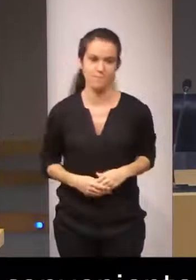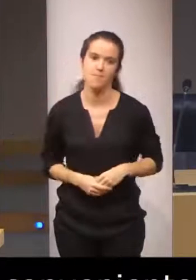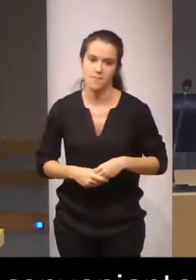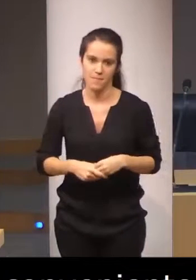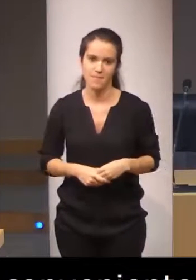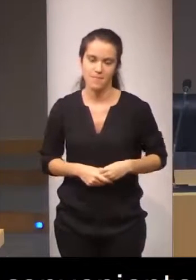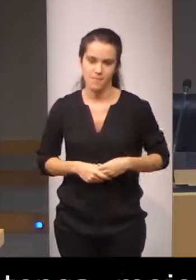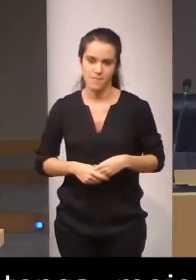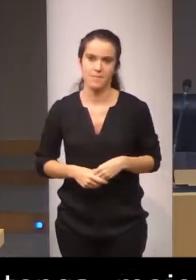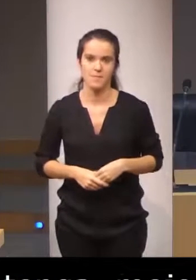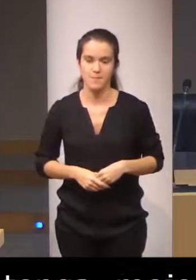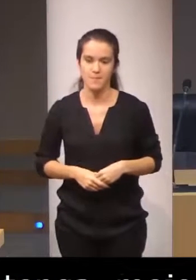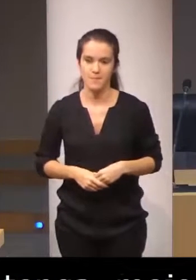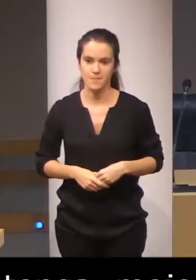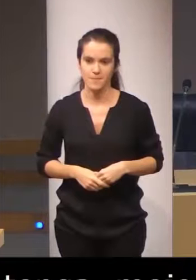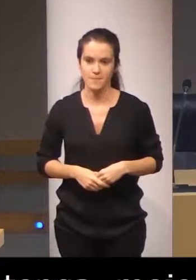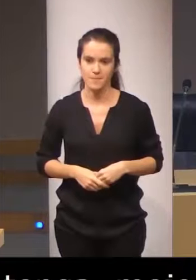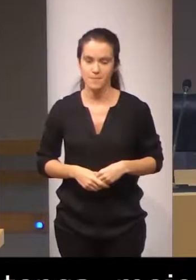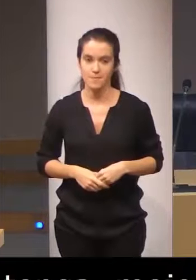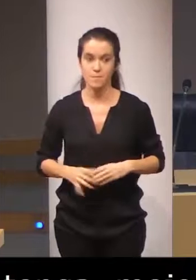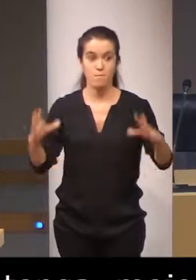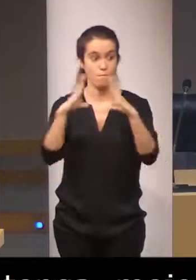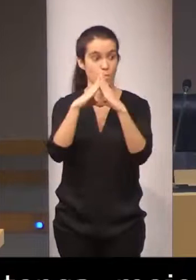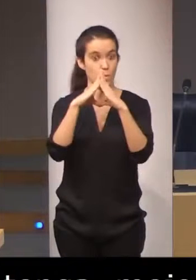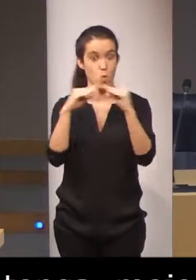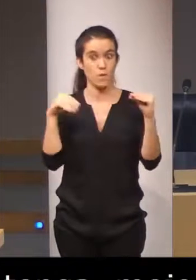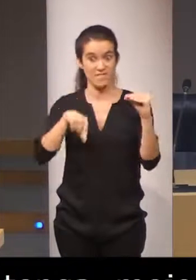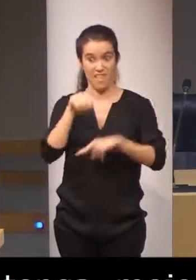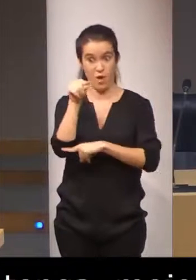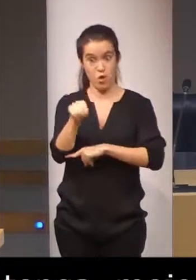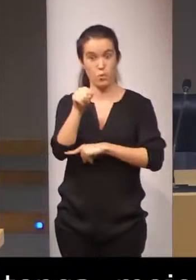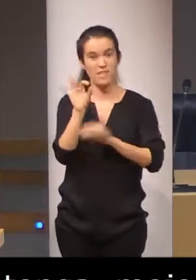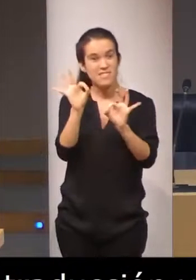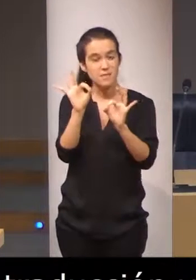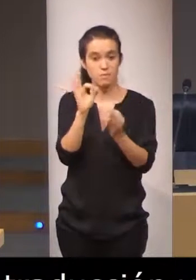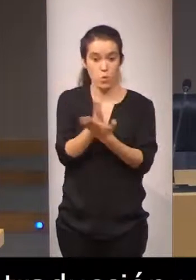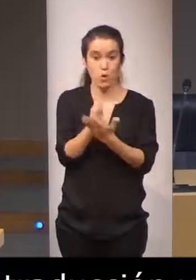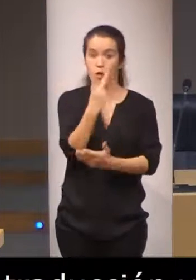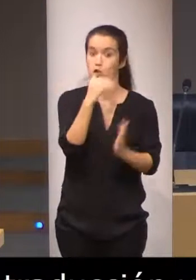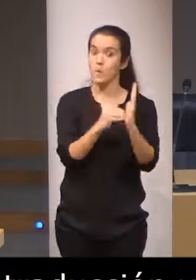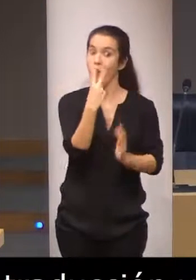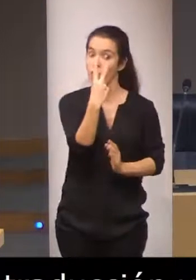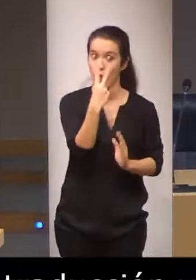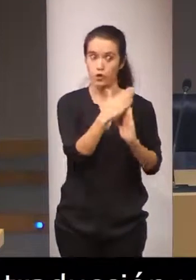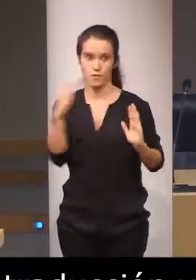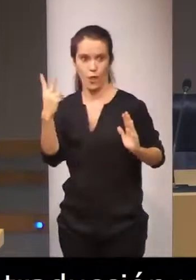en la Universidad Complutense concretamente en el curso 2002-2003